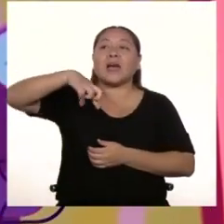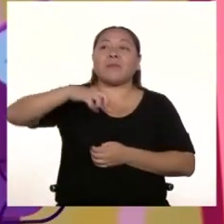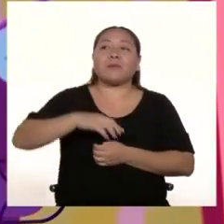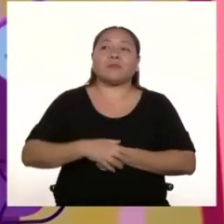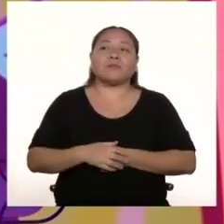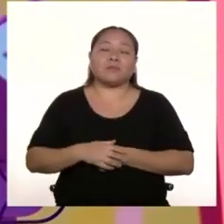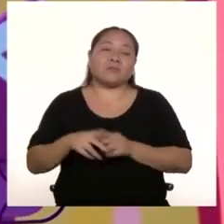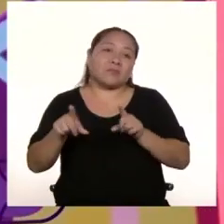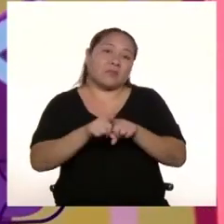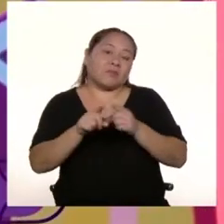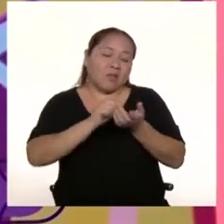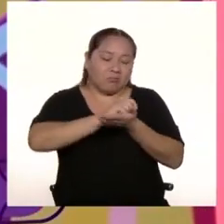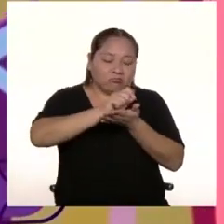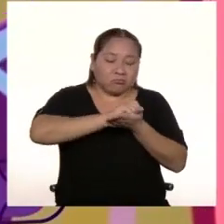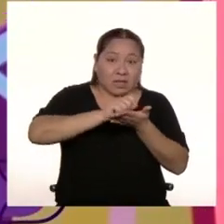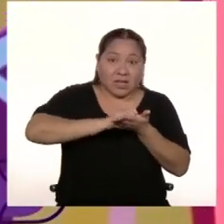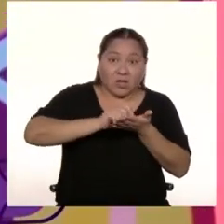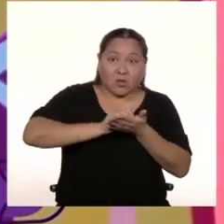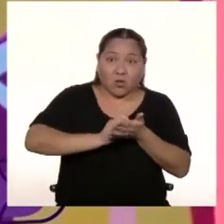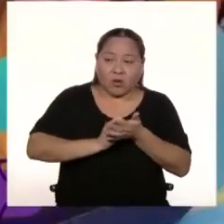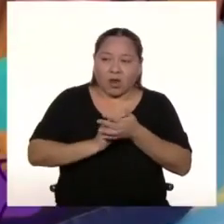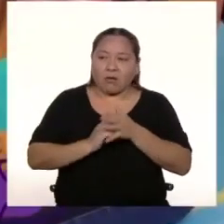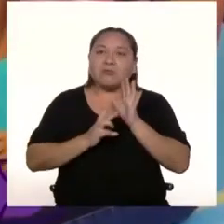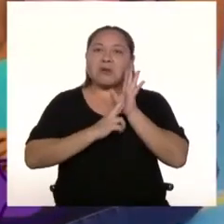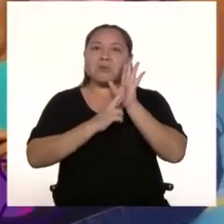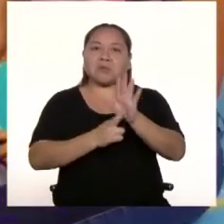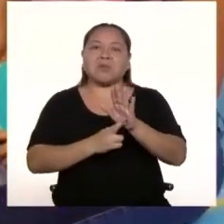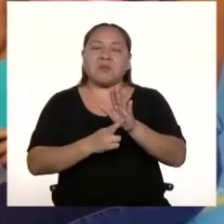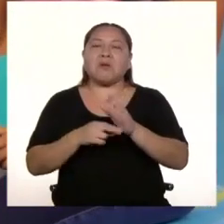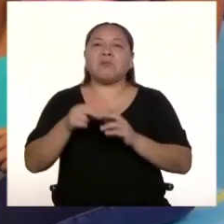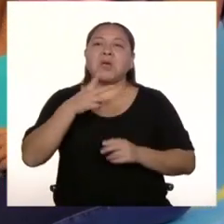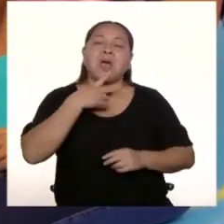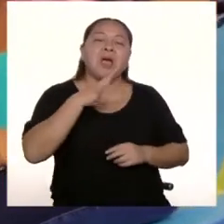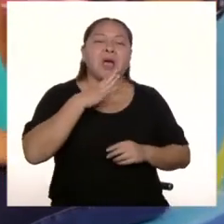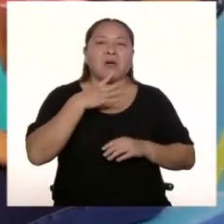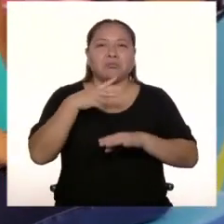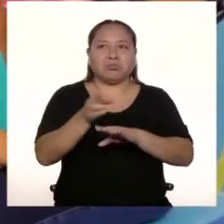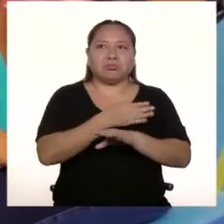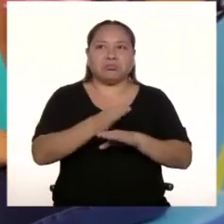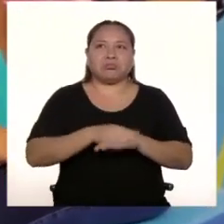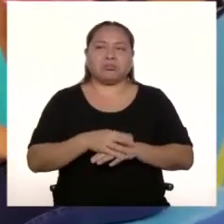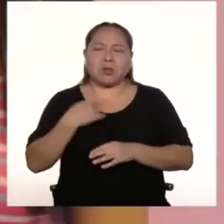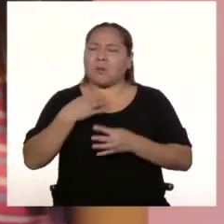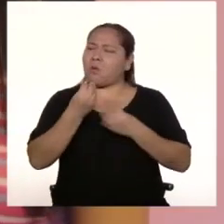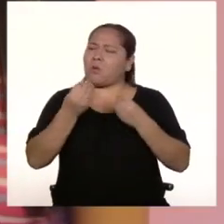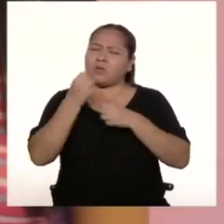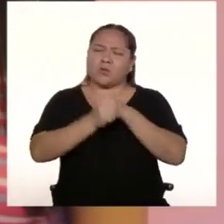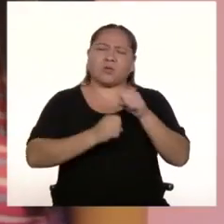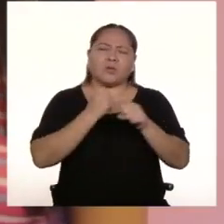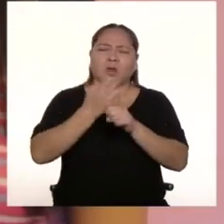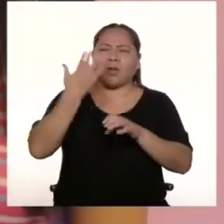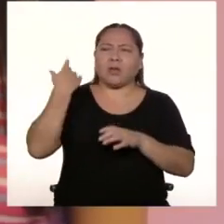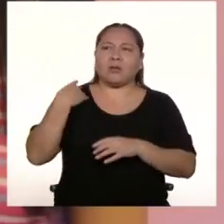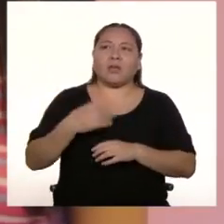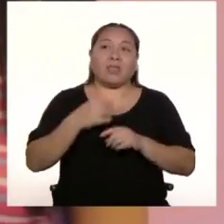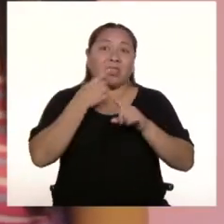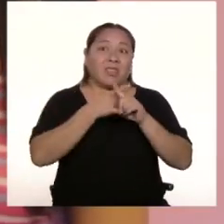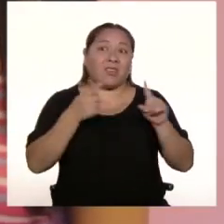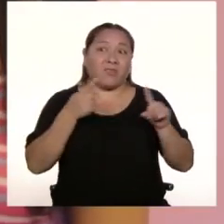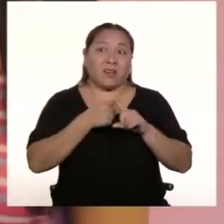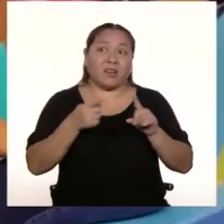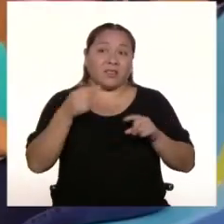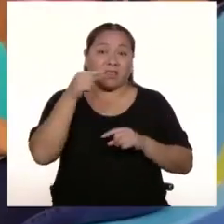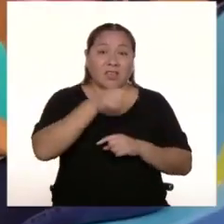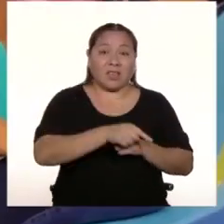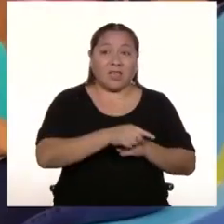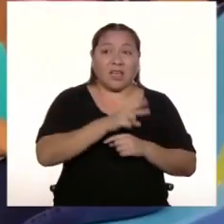escritura, de interpretación Como a la parte musical También produjo mis instrumentales, mis beats Y en eso ando ya hace muchos años ¿Y es diferente el rap del freestyle?